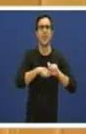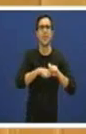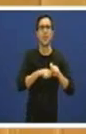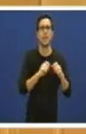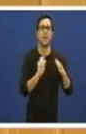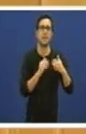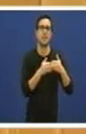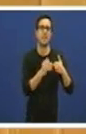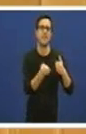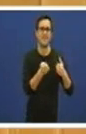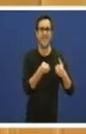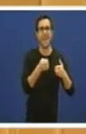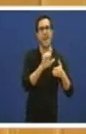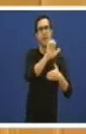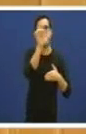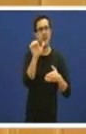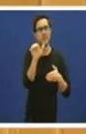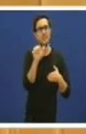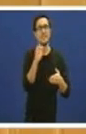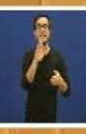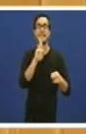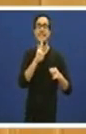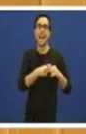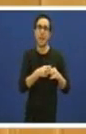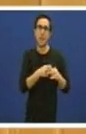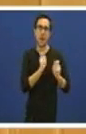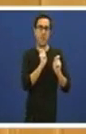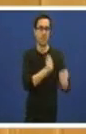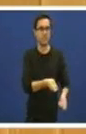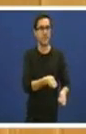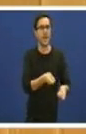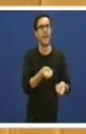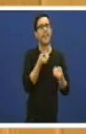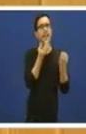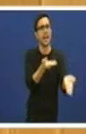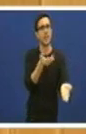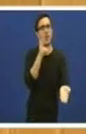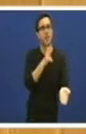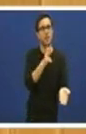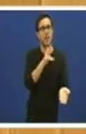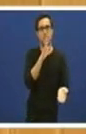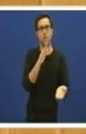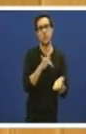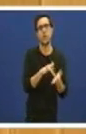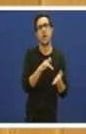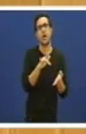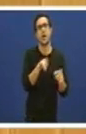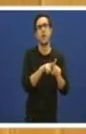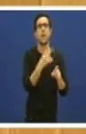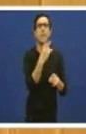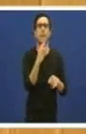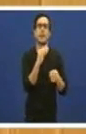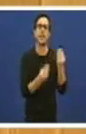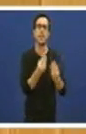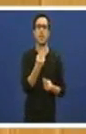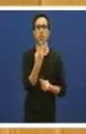Vigo, porque efectivamente tuvo a súa reunión o 20 de maio de 2010 en Vigo, que